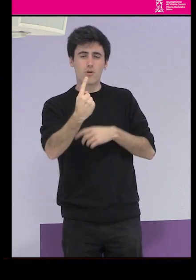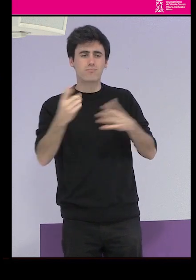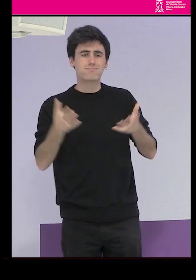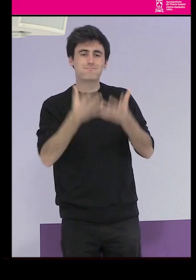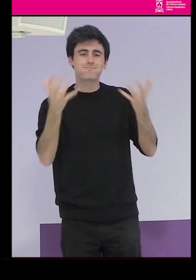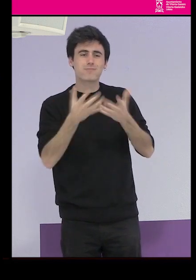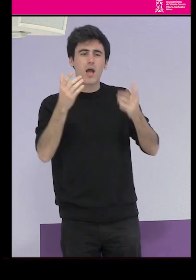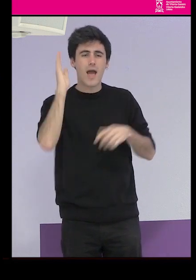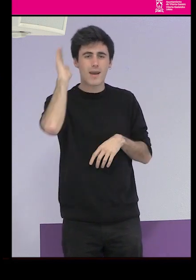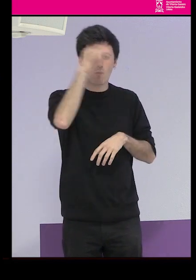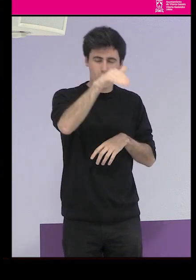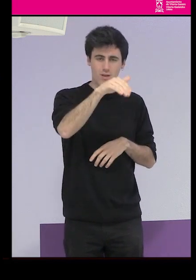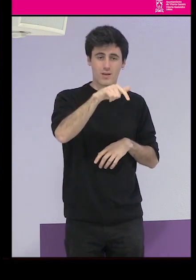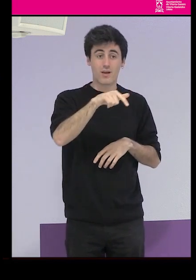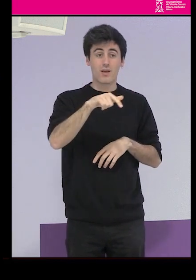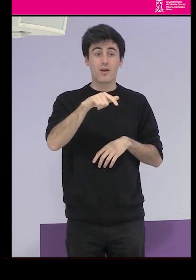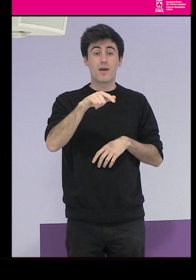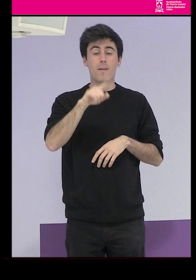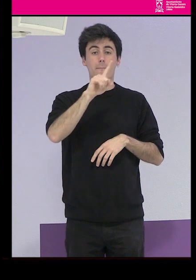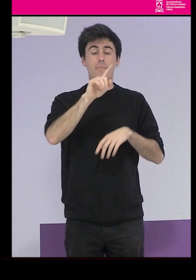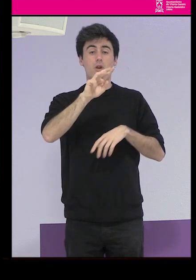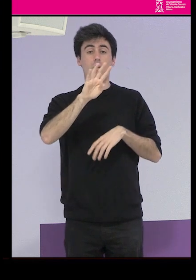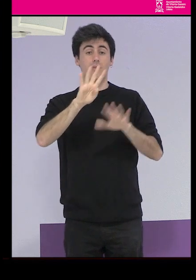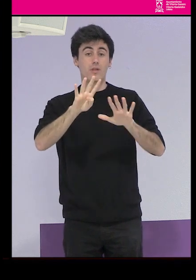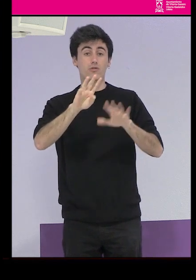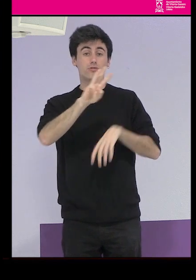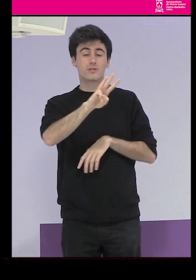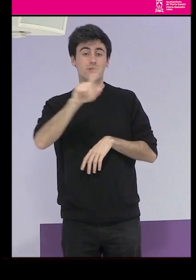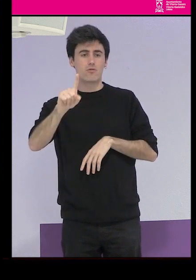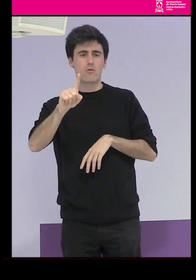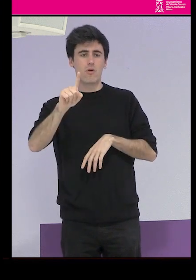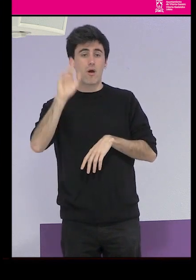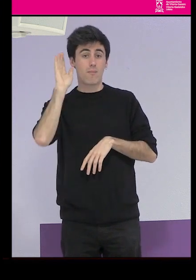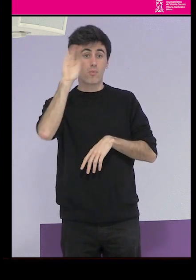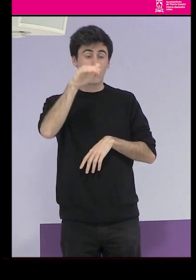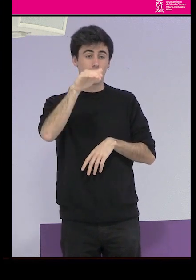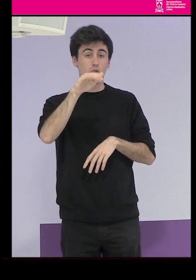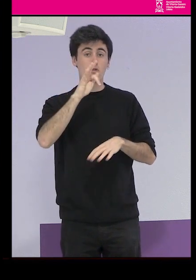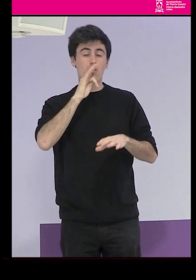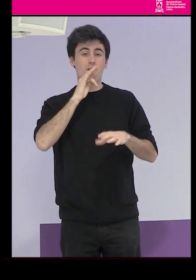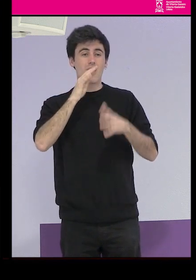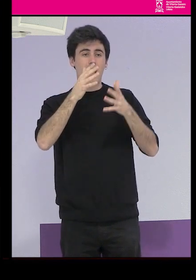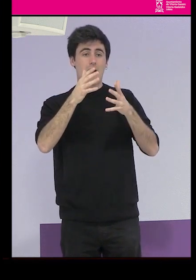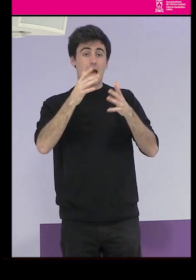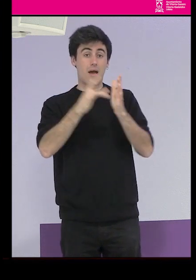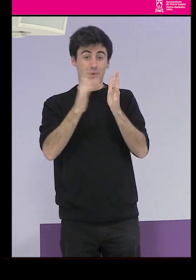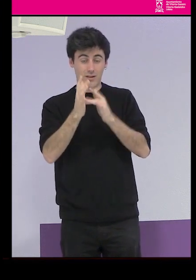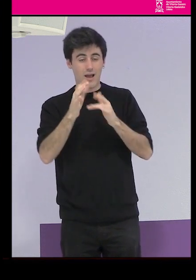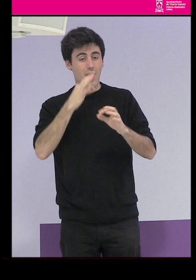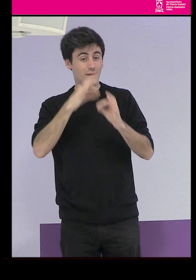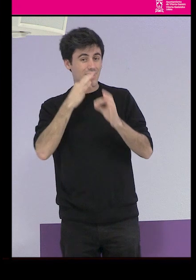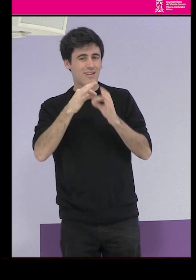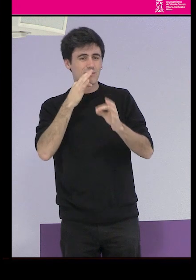la República en el año 1931, era abril, no se habían celebrado los carnavales republicanos todavía,